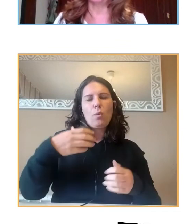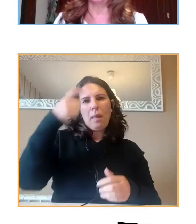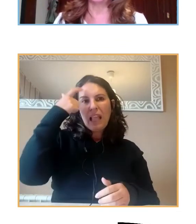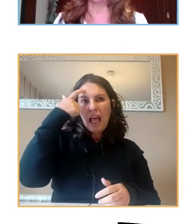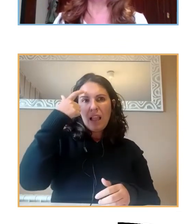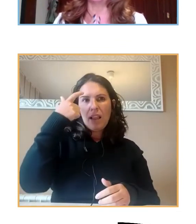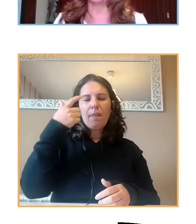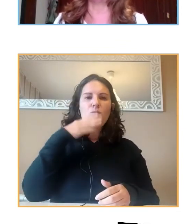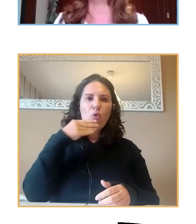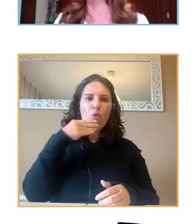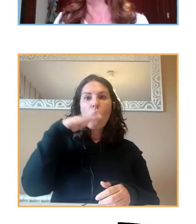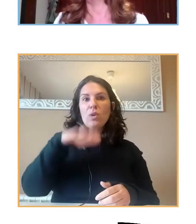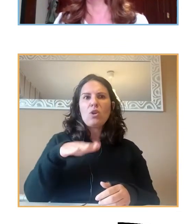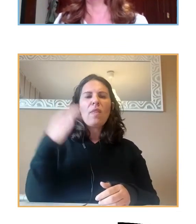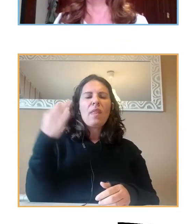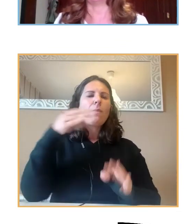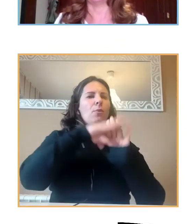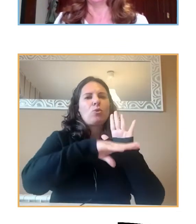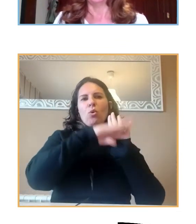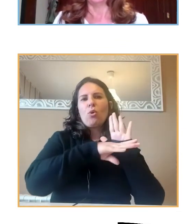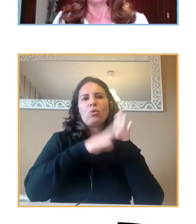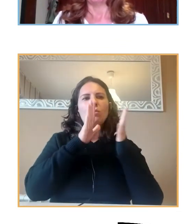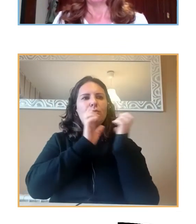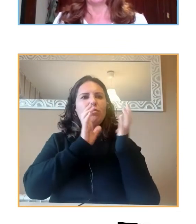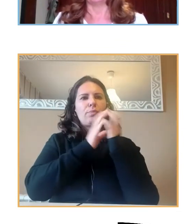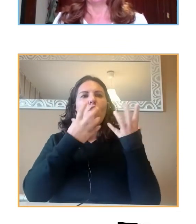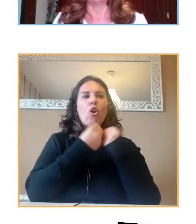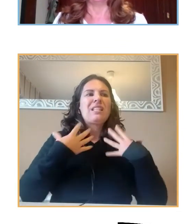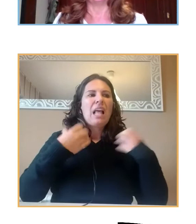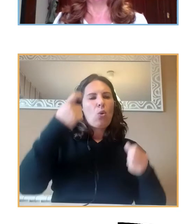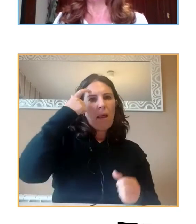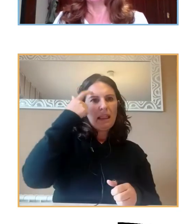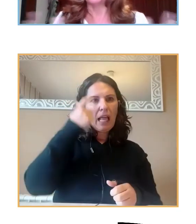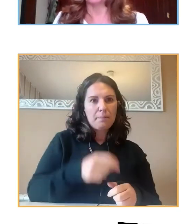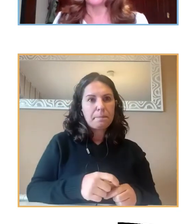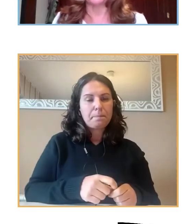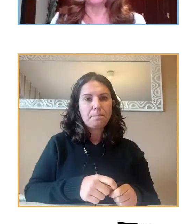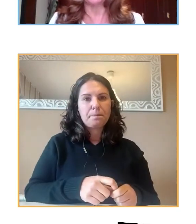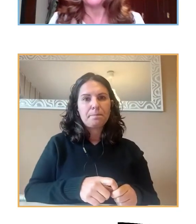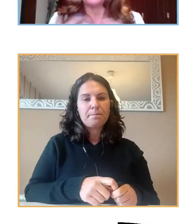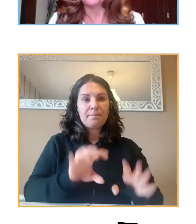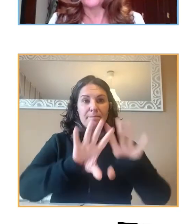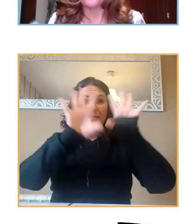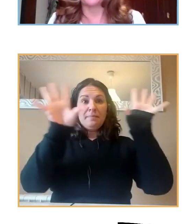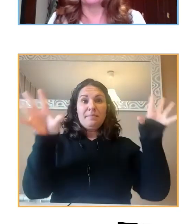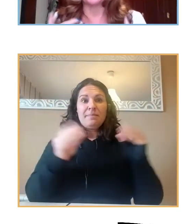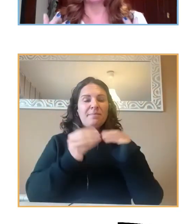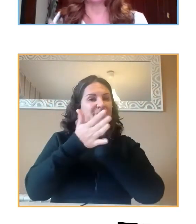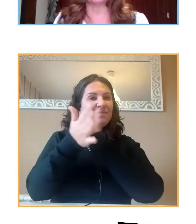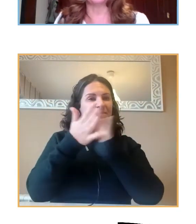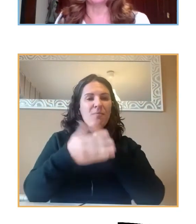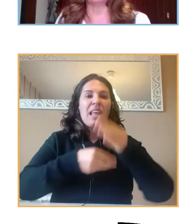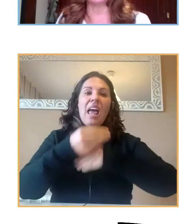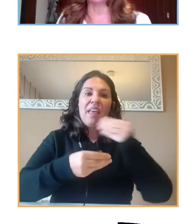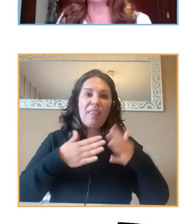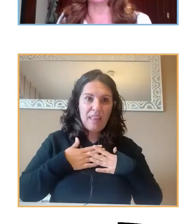unos protocolos en coordinación con salud mental. Bueno, todo esto es lo que hacemos y lo que creo que podríamos